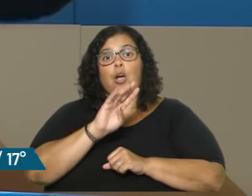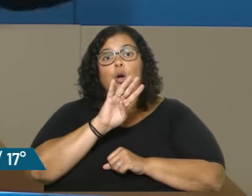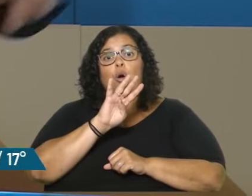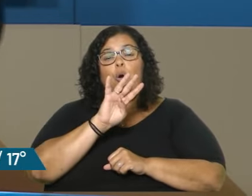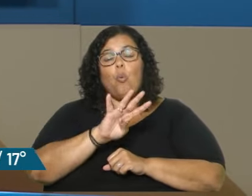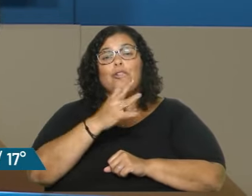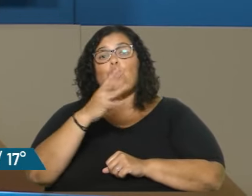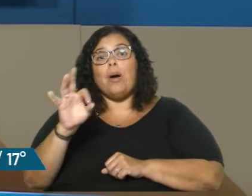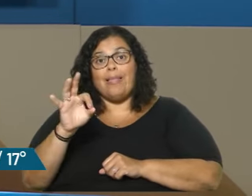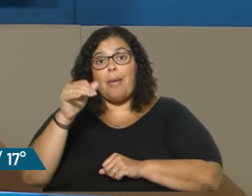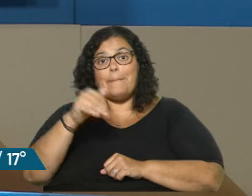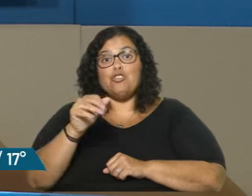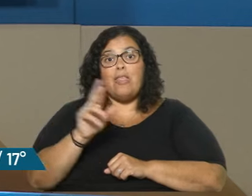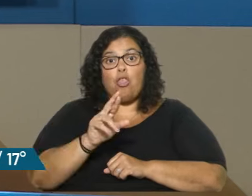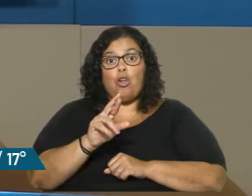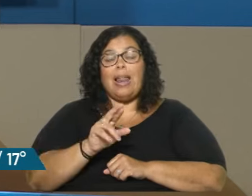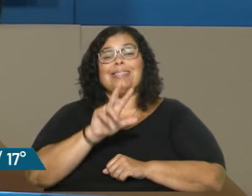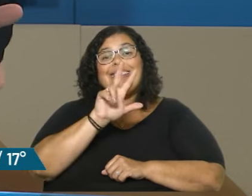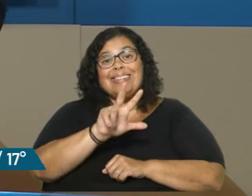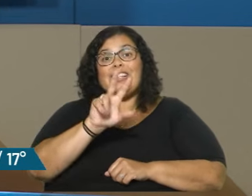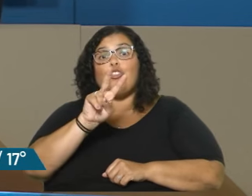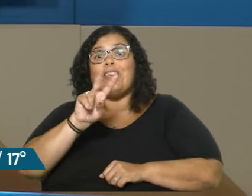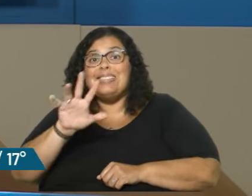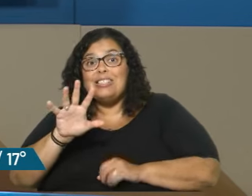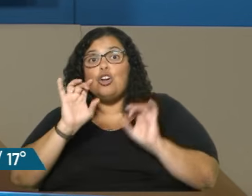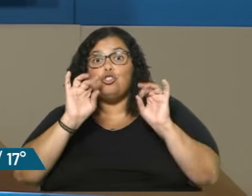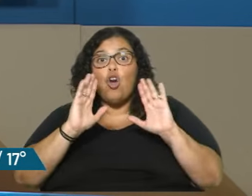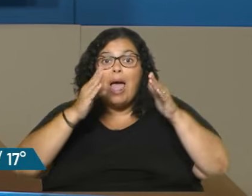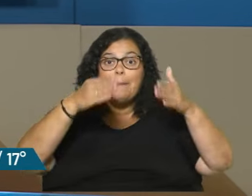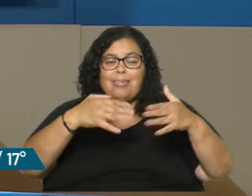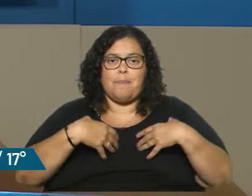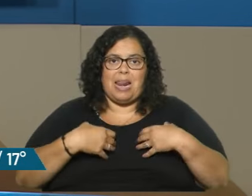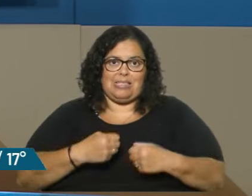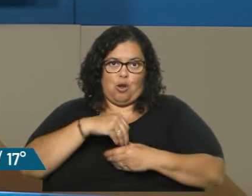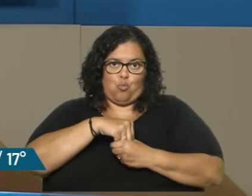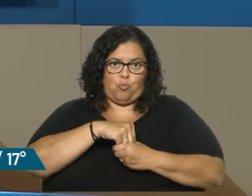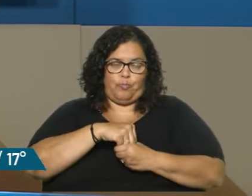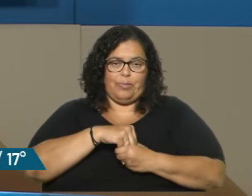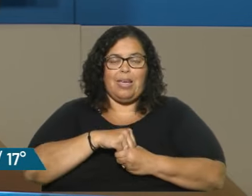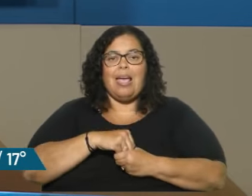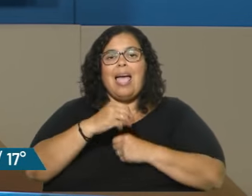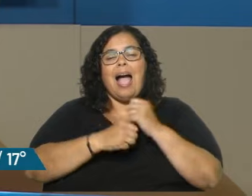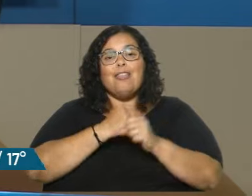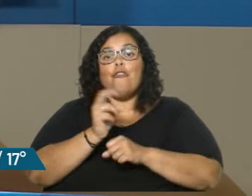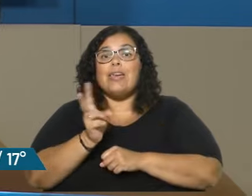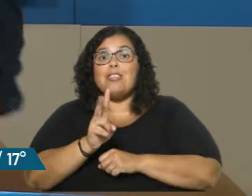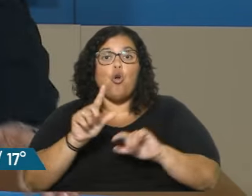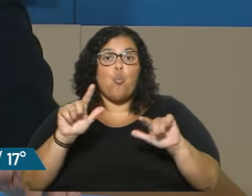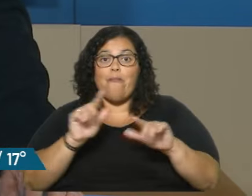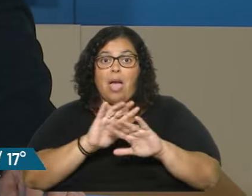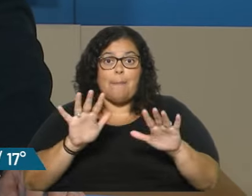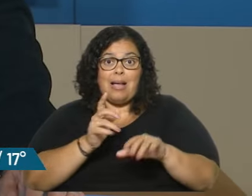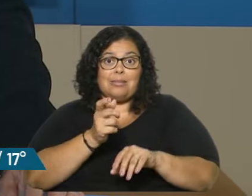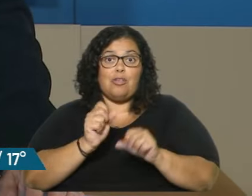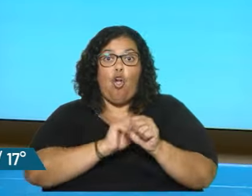325 fueron para toda la parte sanitaria. Imagino que 2022 ya prácticamente ya no había más COVID. Bueno, siguieron inoculando,